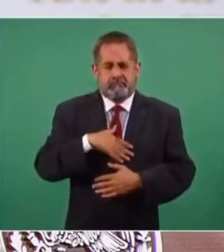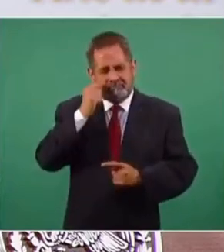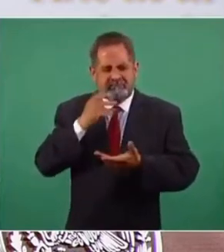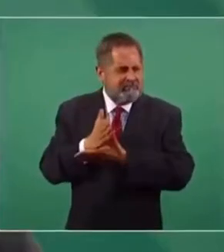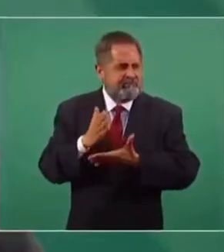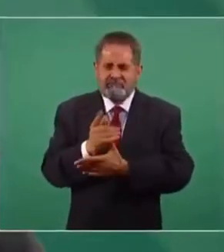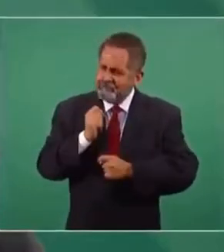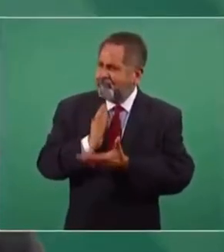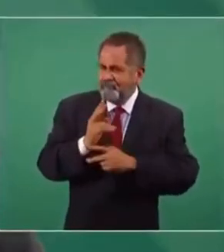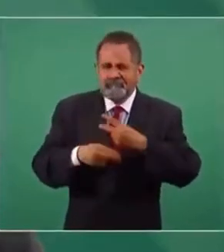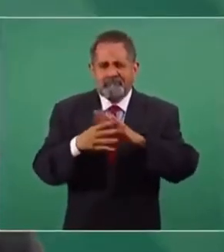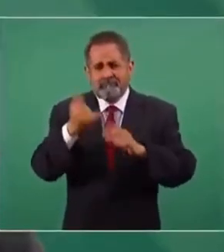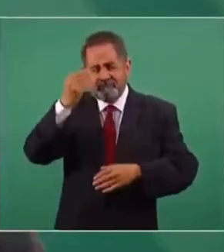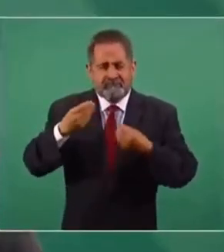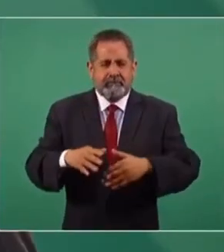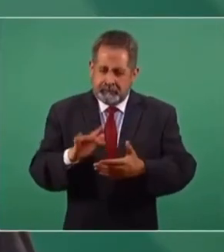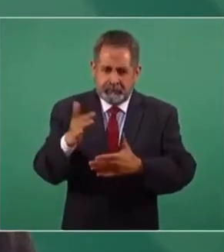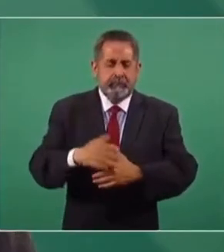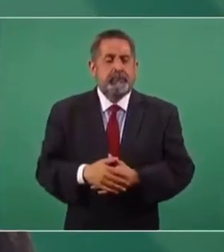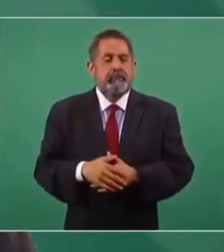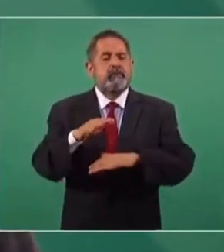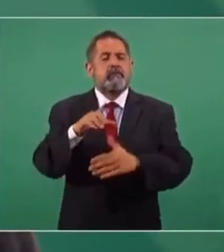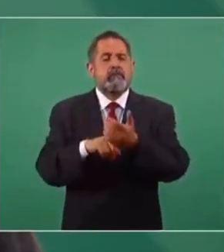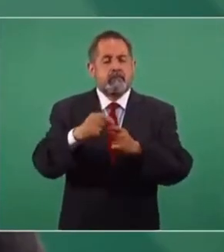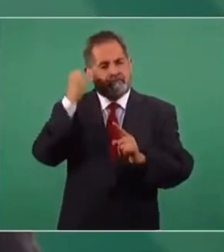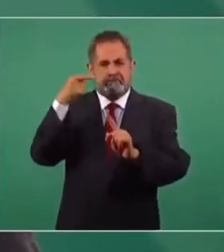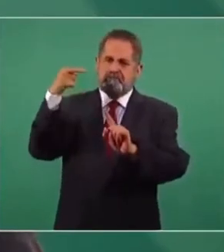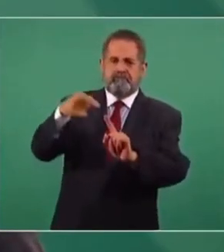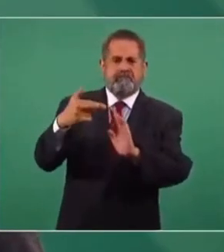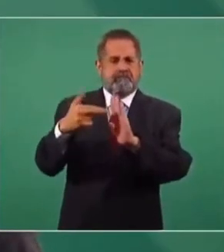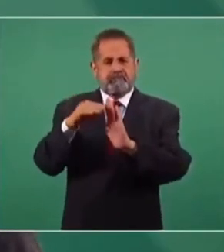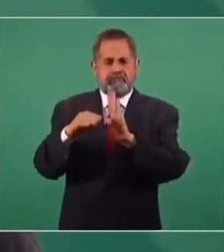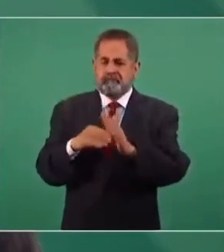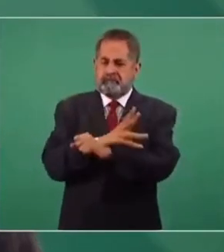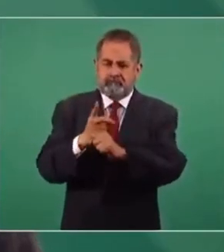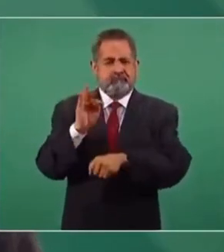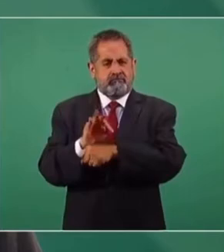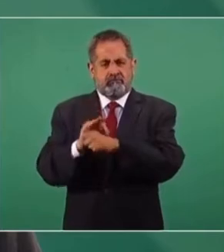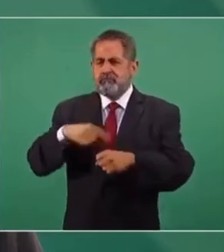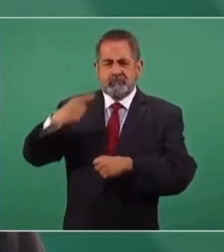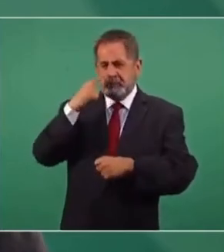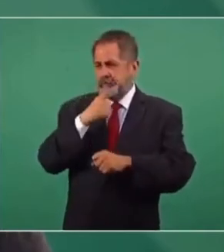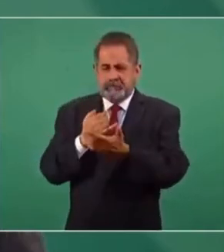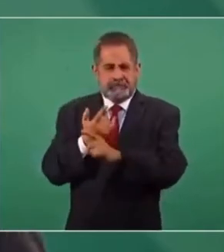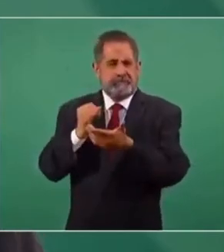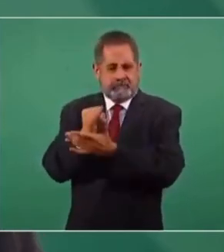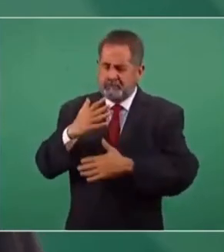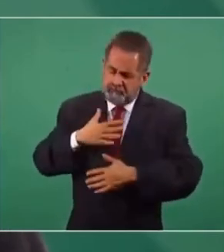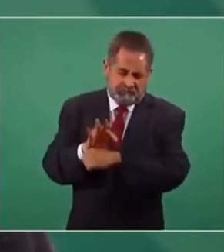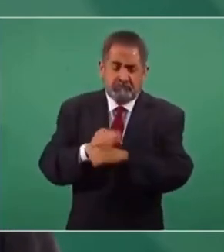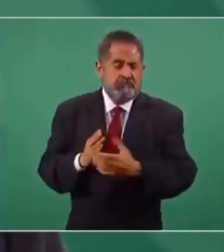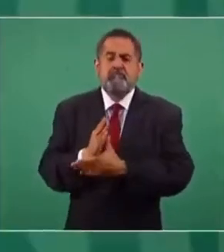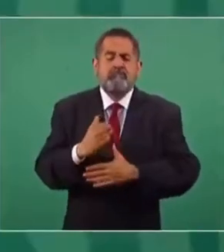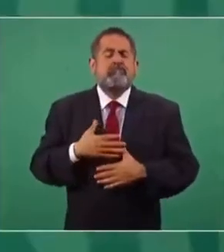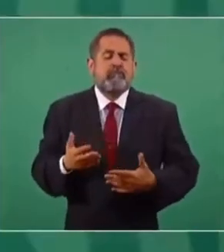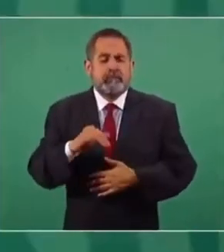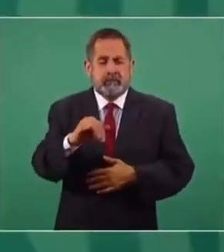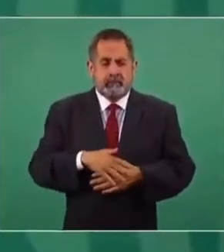no, siempre me metí eso, aunque me afecte. Gracias, O cuando se trata de principios, cuando se trata de defender la democracia, cuando se trata de